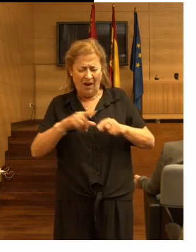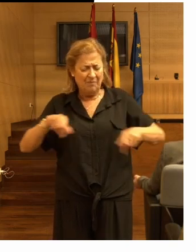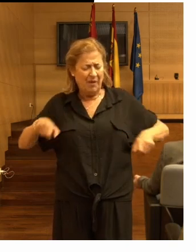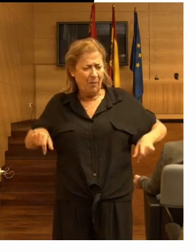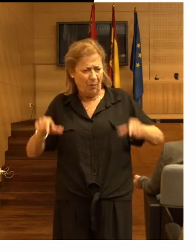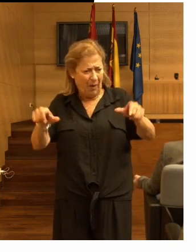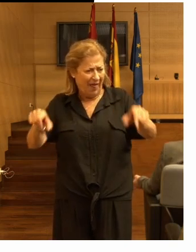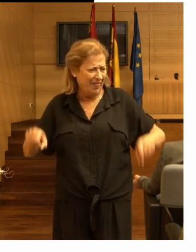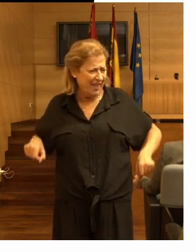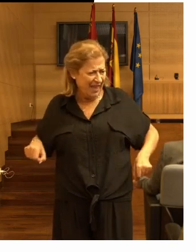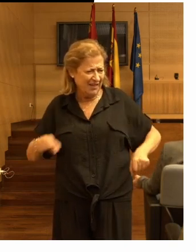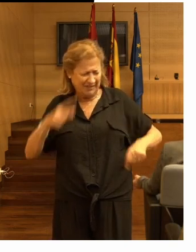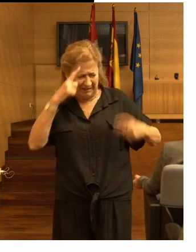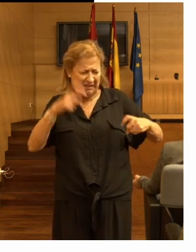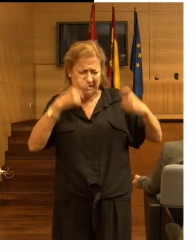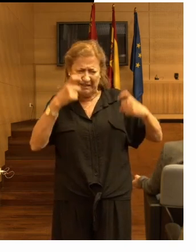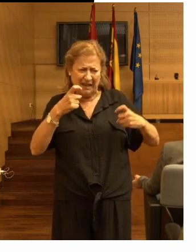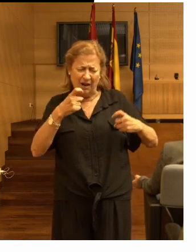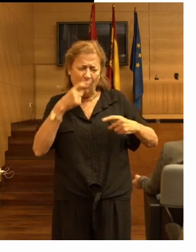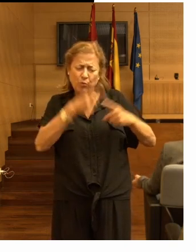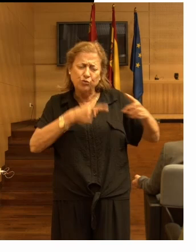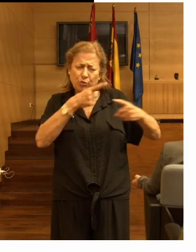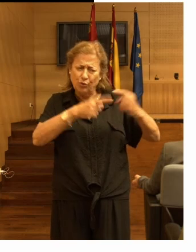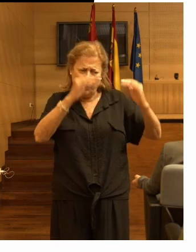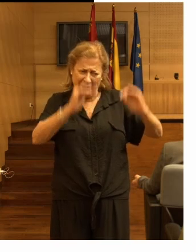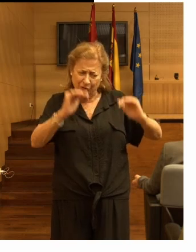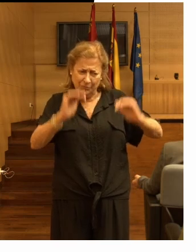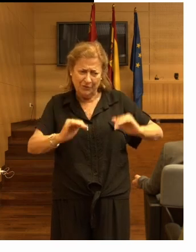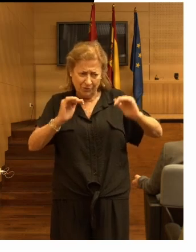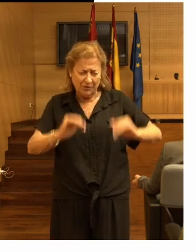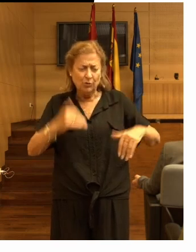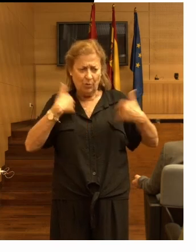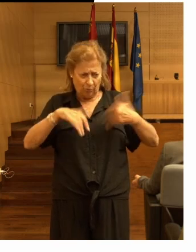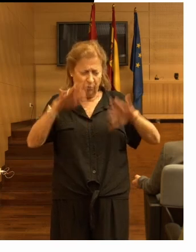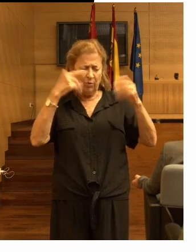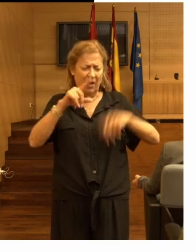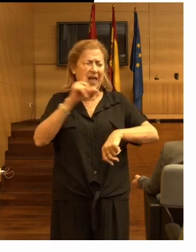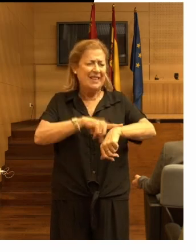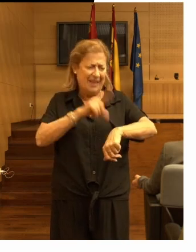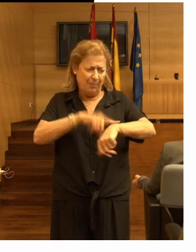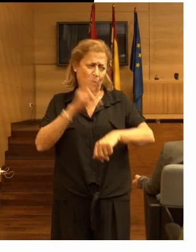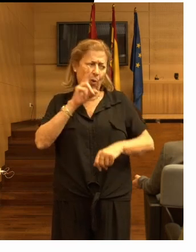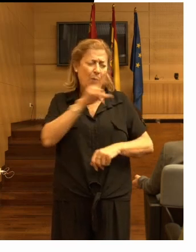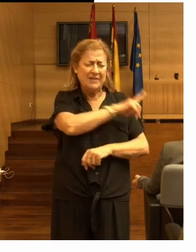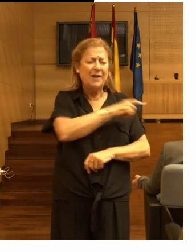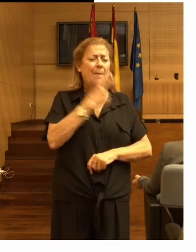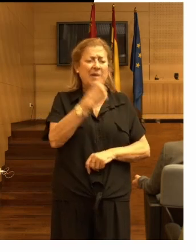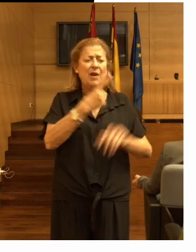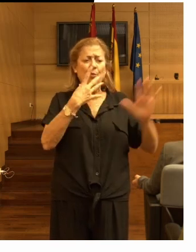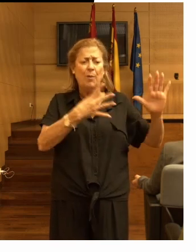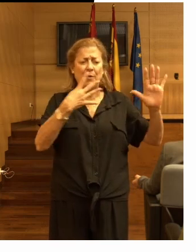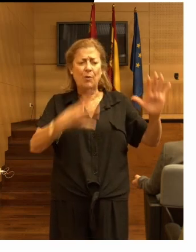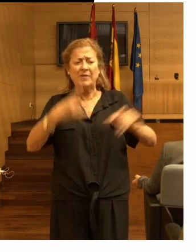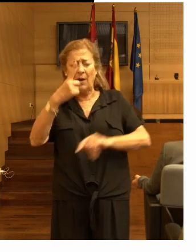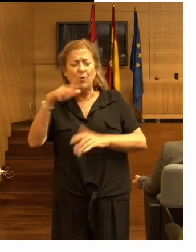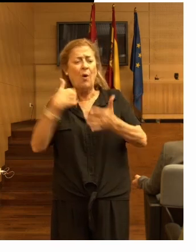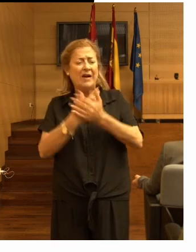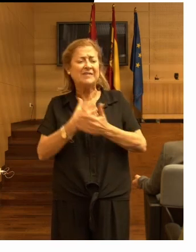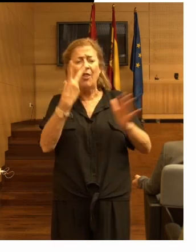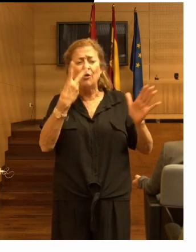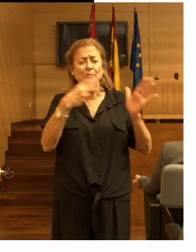e intentar reducir su uso y nos llevó bastante tiempo como podéis ver aquí desde 1991 hasta 2007